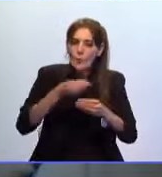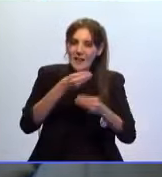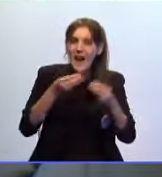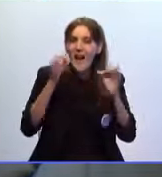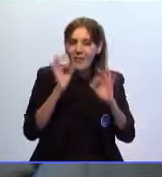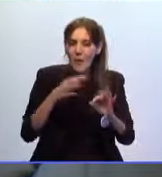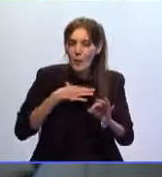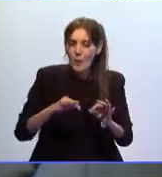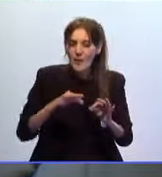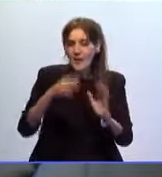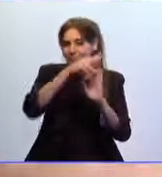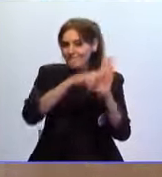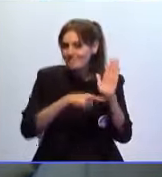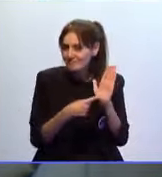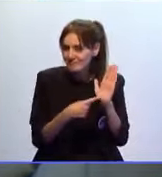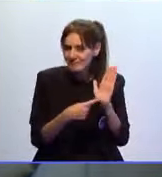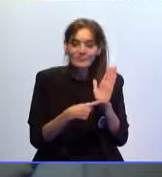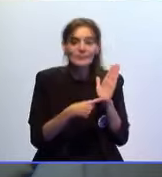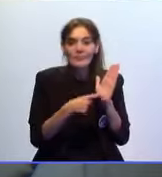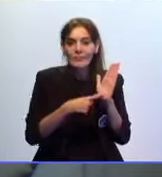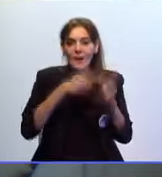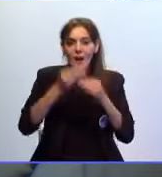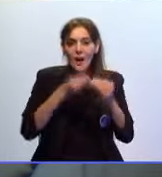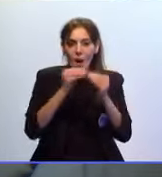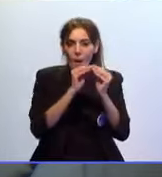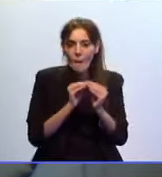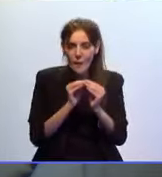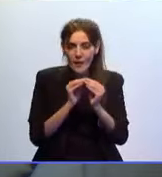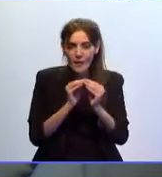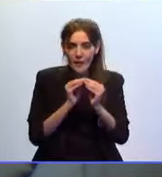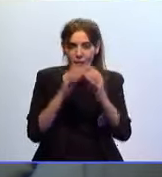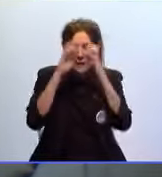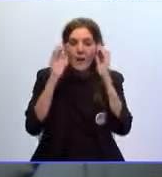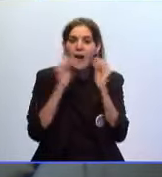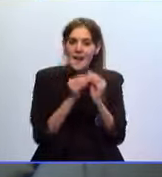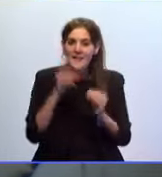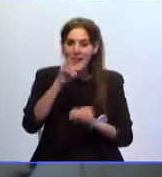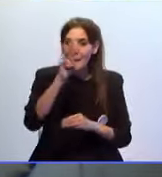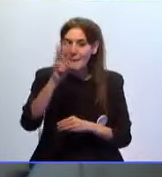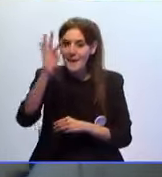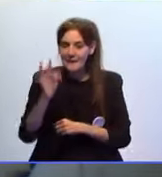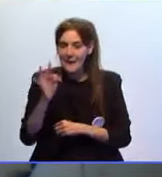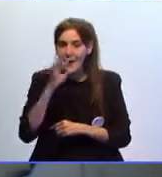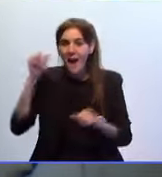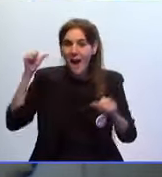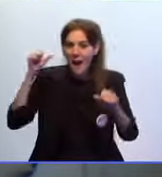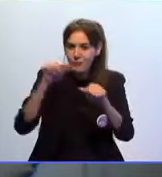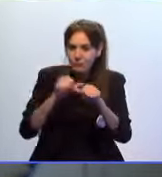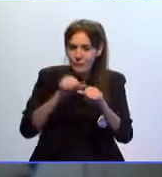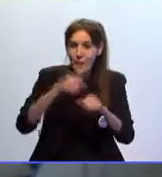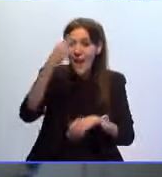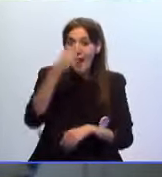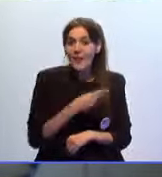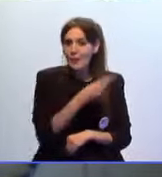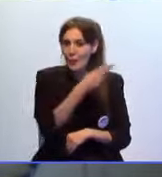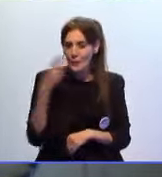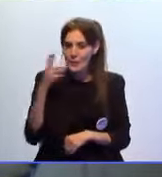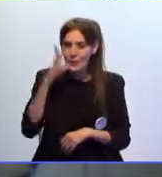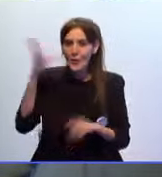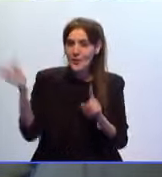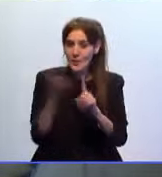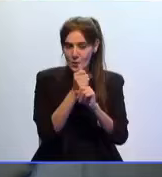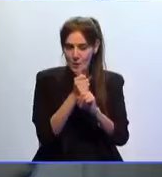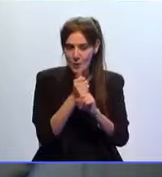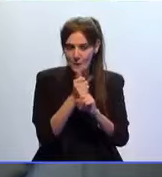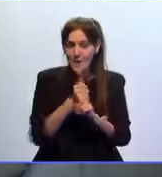de alguna forma la elaboración de esa RPT, que además fue el compromiso que se adquirió,